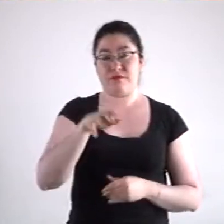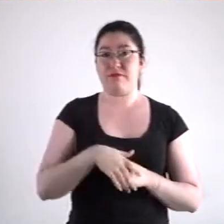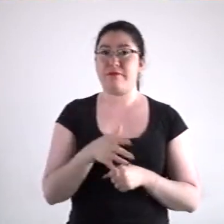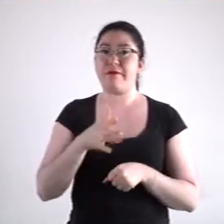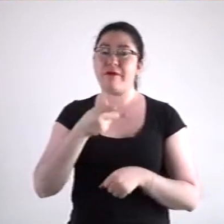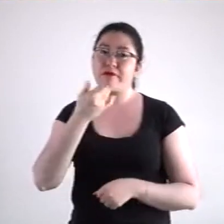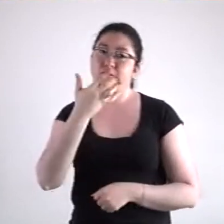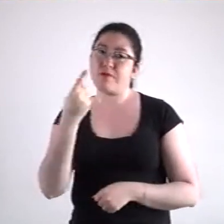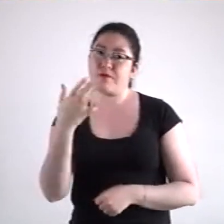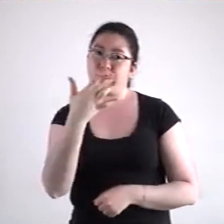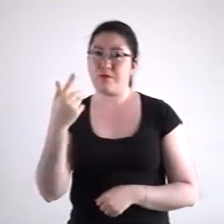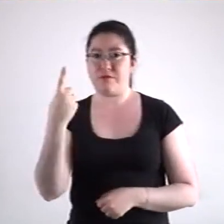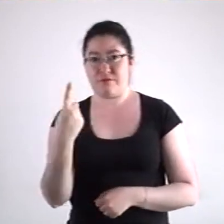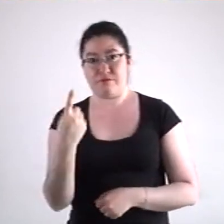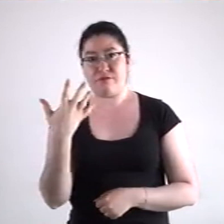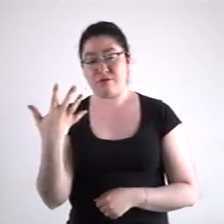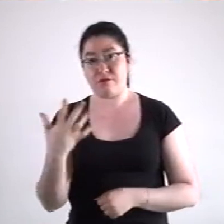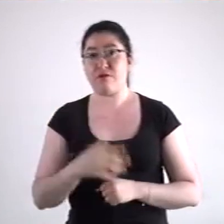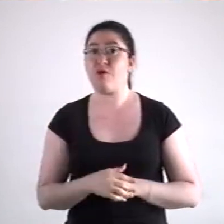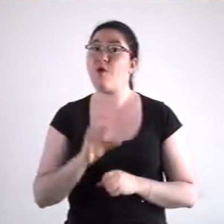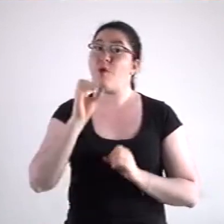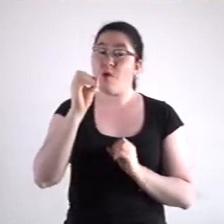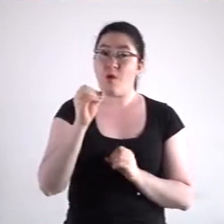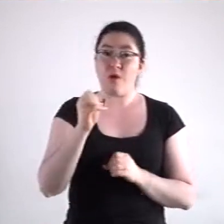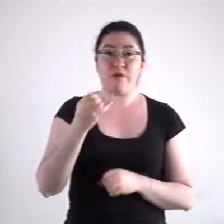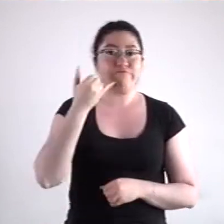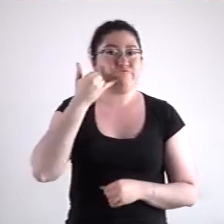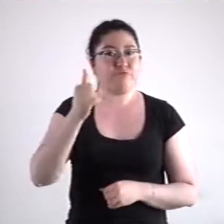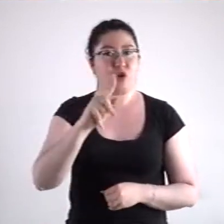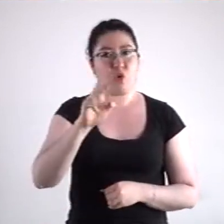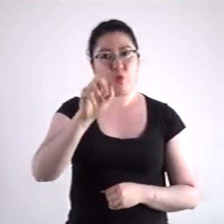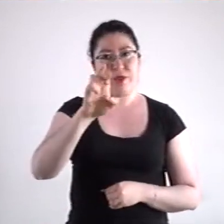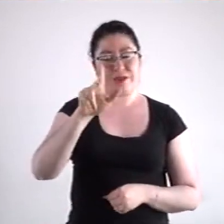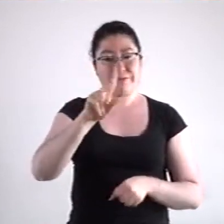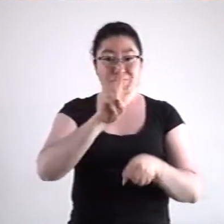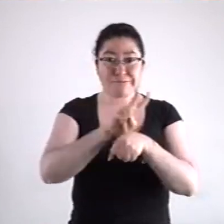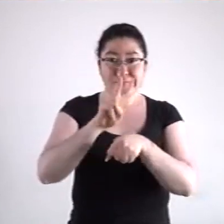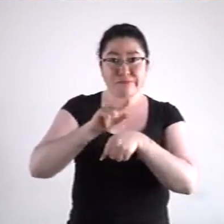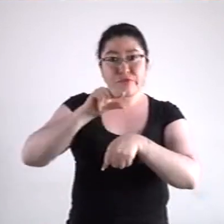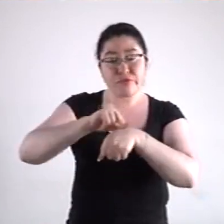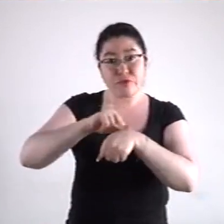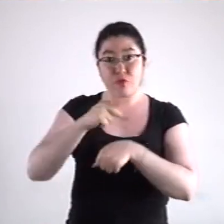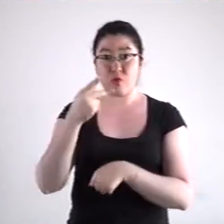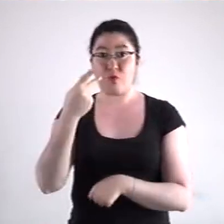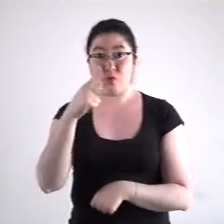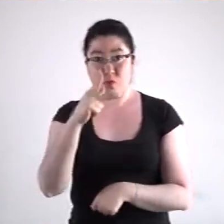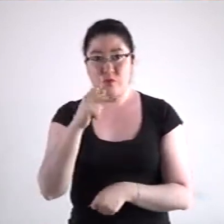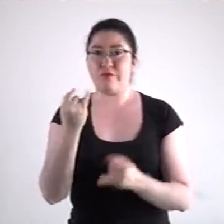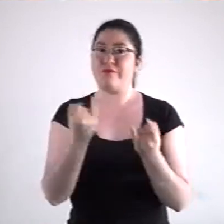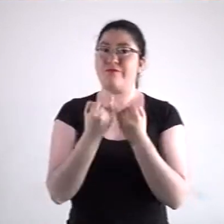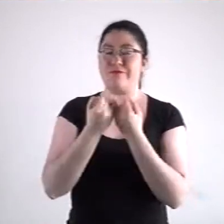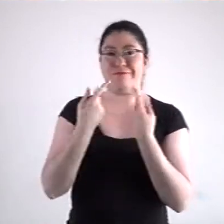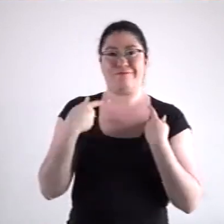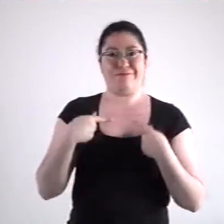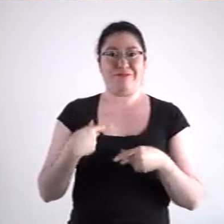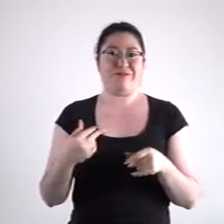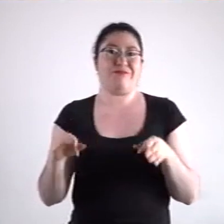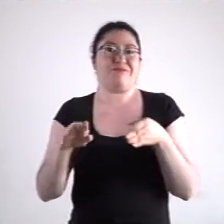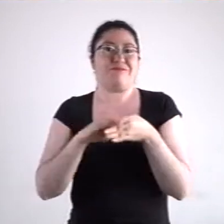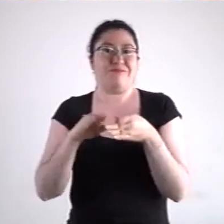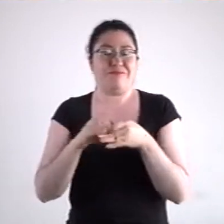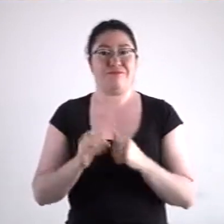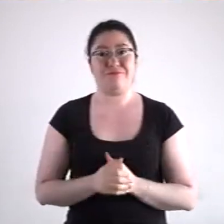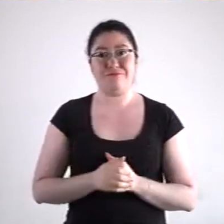51515 o llama a Locatel para un seguimiento médico tuyo y de tus contactos.